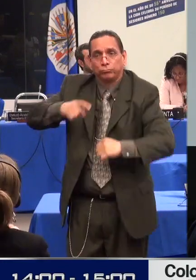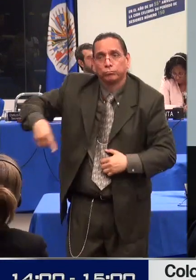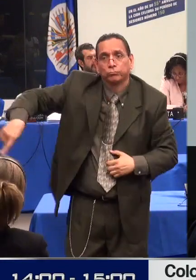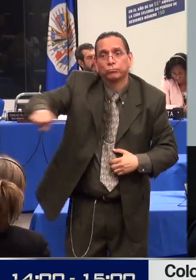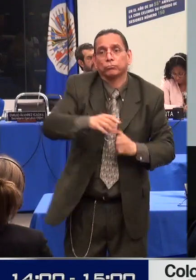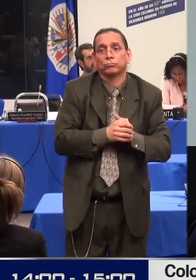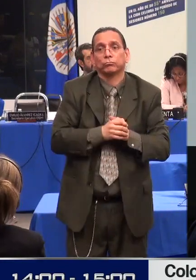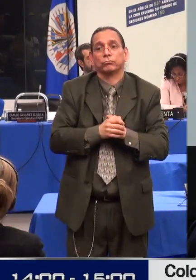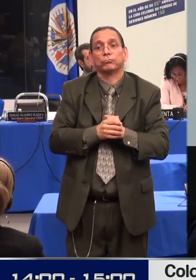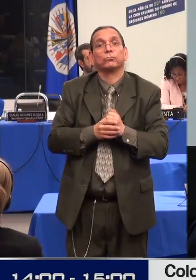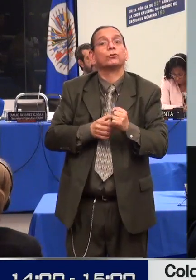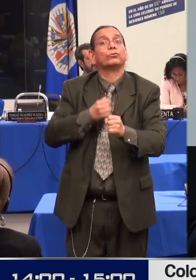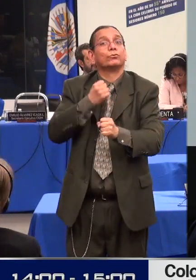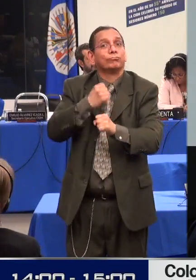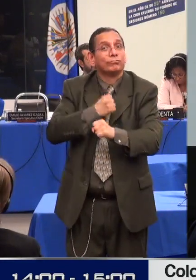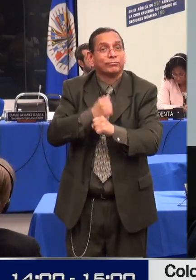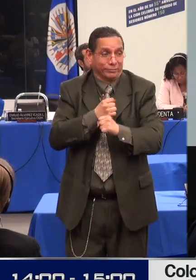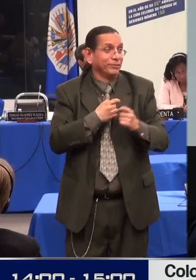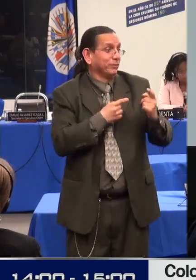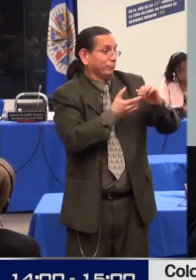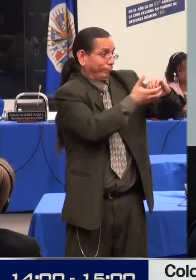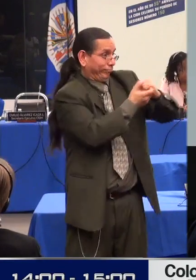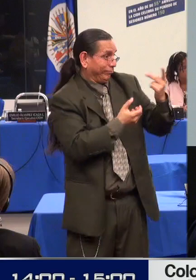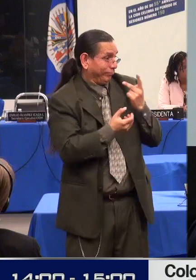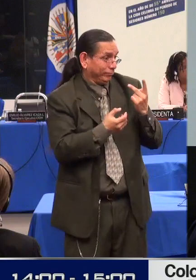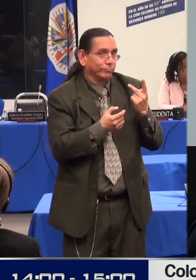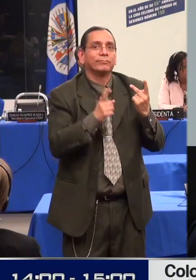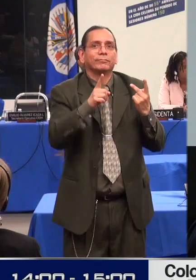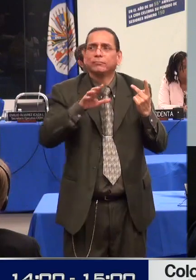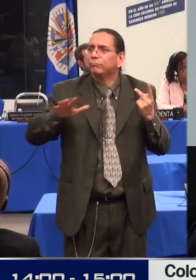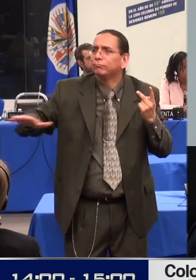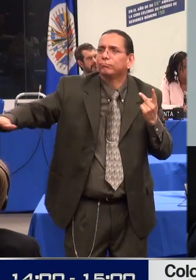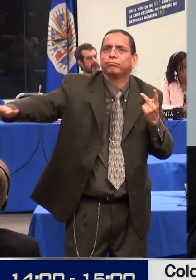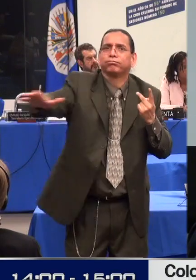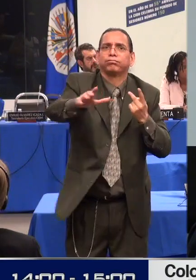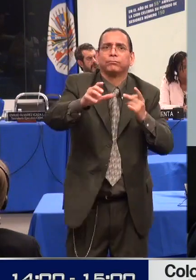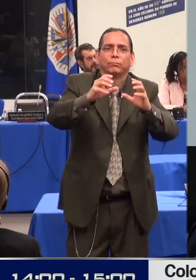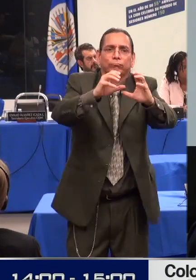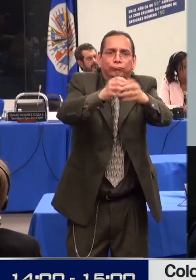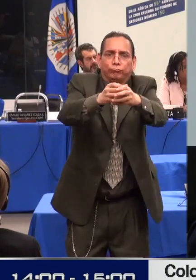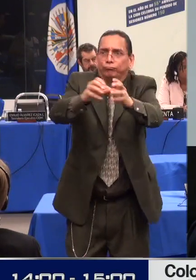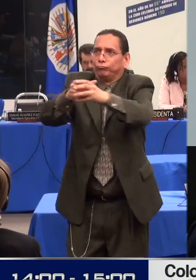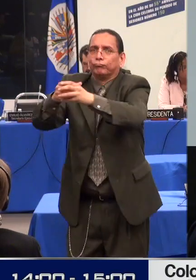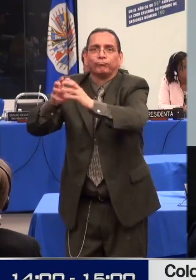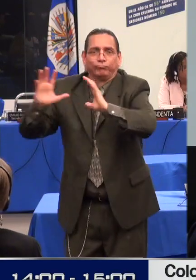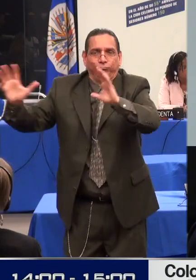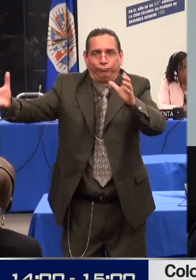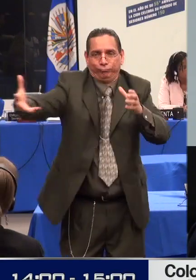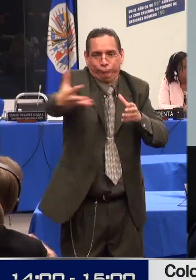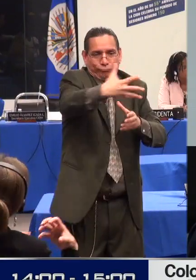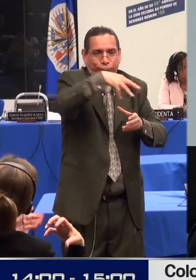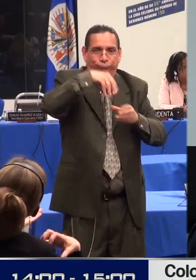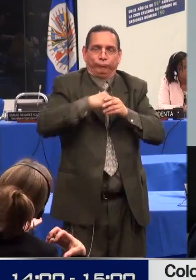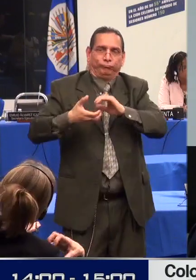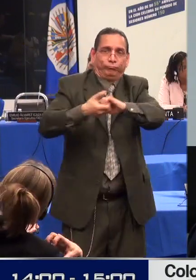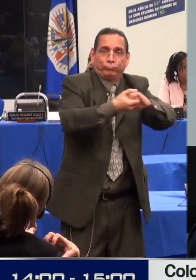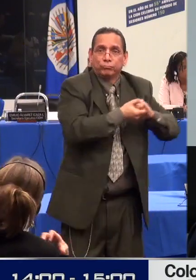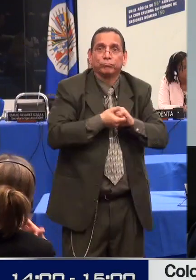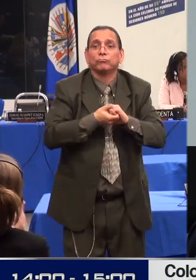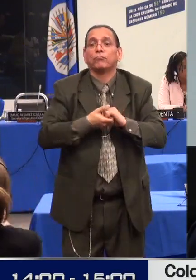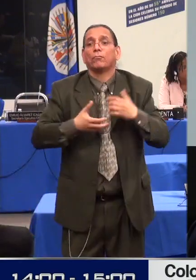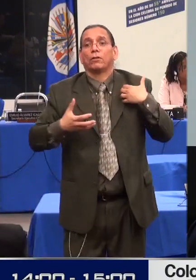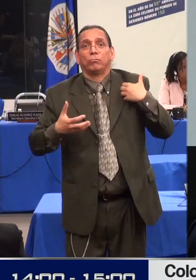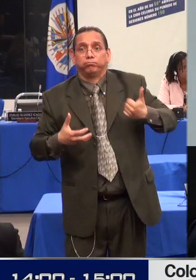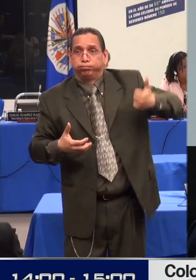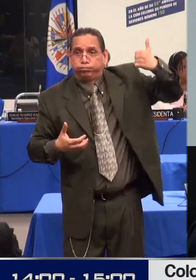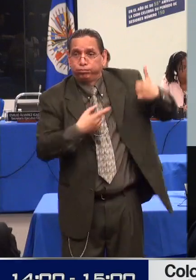Colombia, señores comisionados, señores peticionarios, no es ajena a la complejidad y necesidad de reconocer